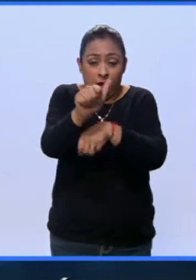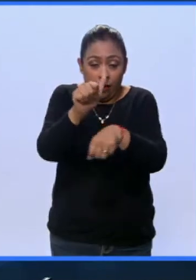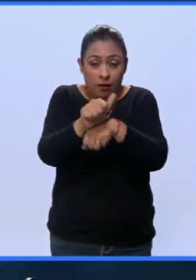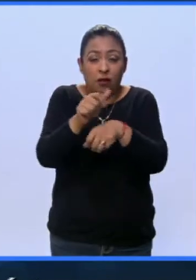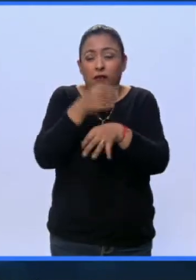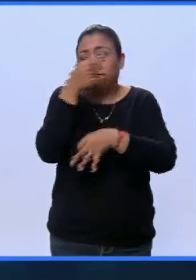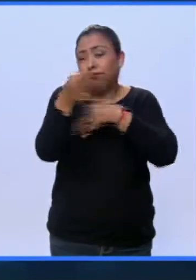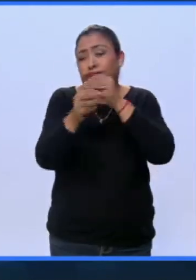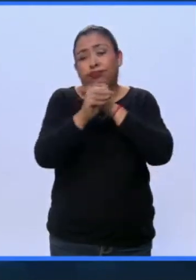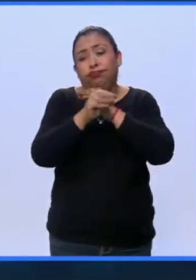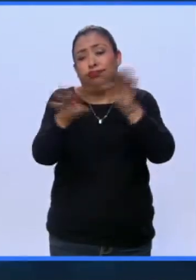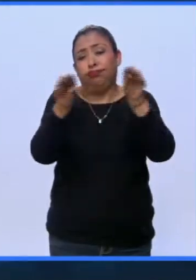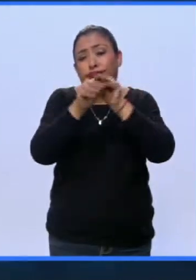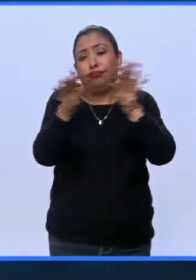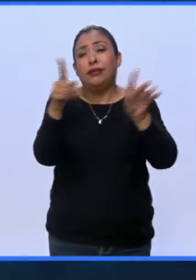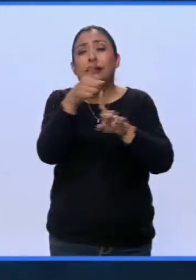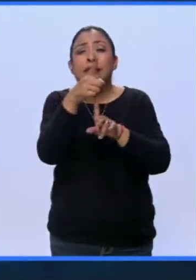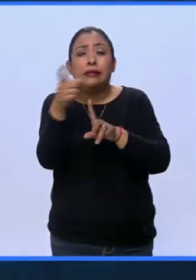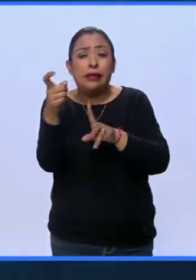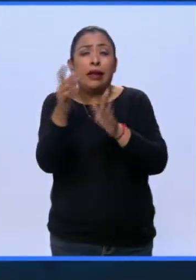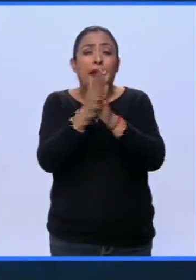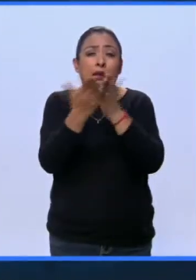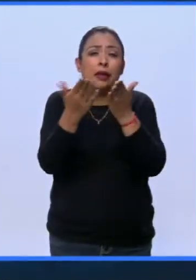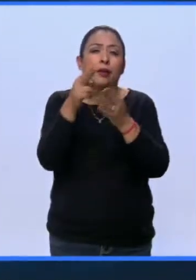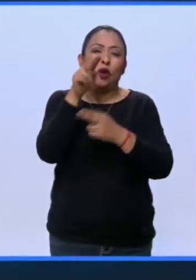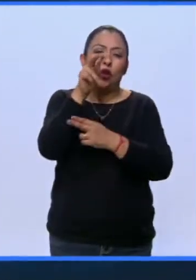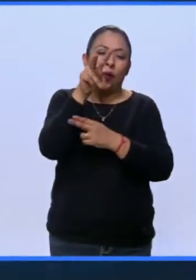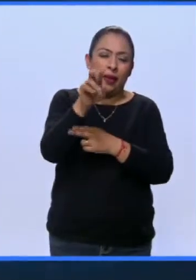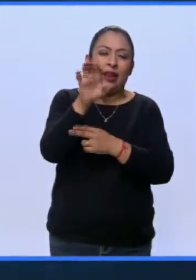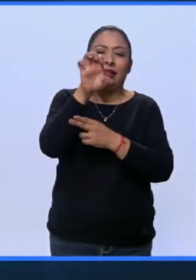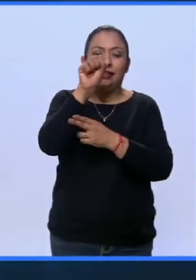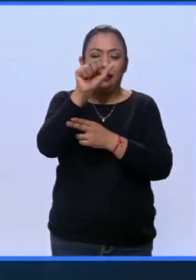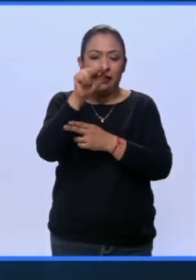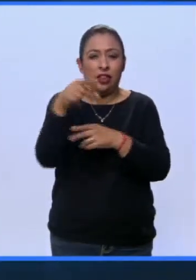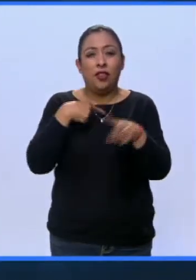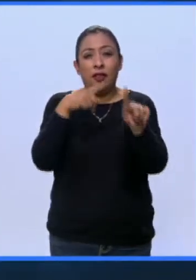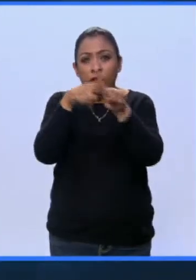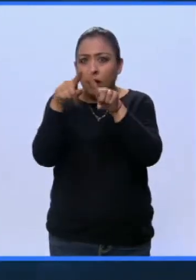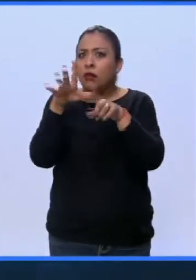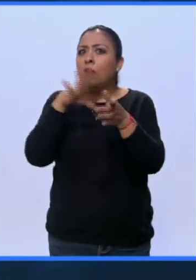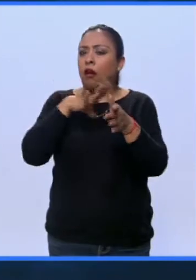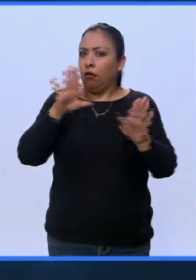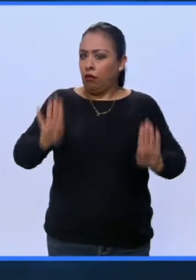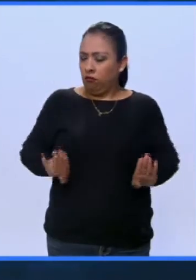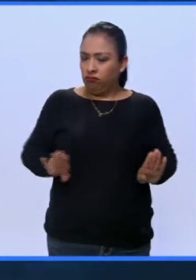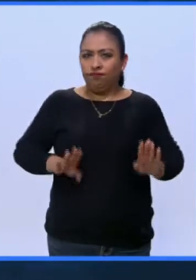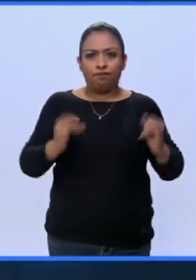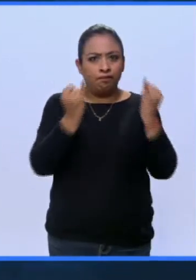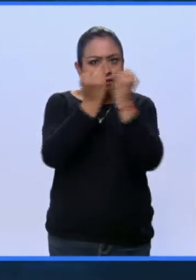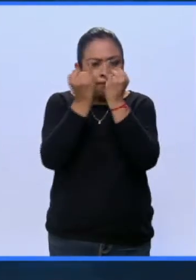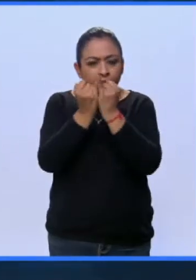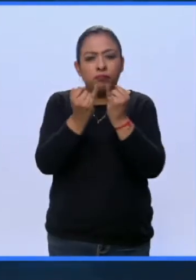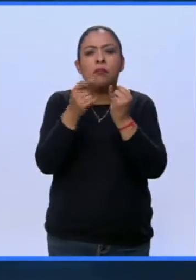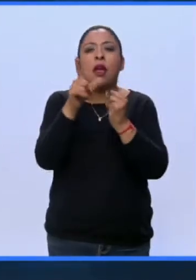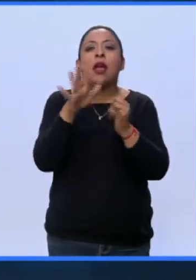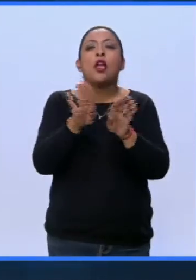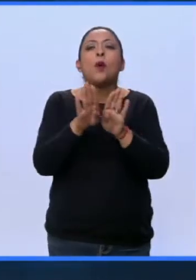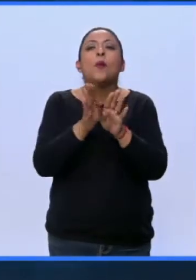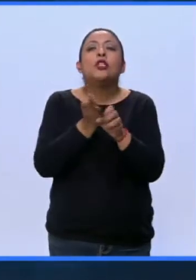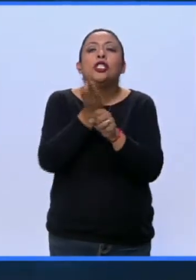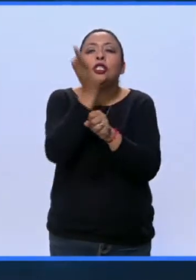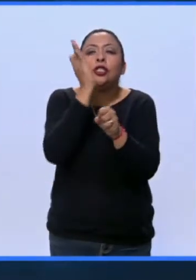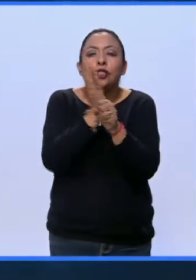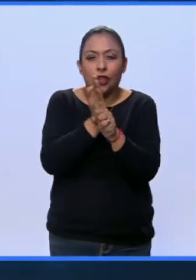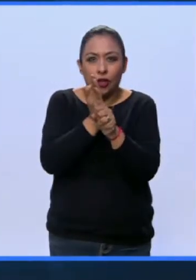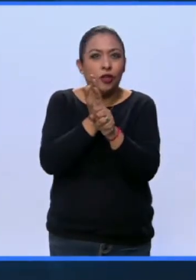medio centenar de libros, entre novelas y ensayos. Todos ellos con las mismas características. Tener espíritu humorístico